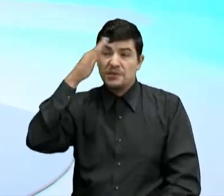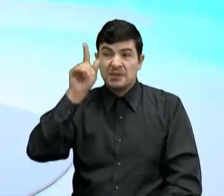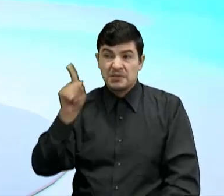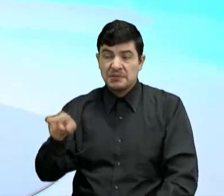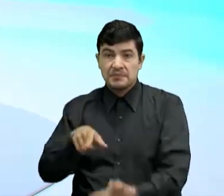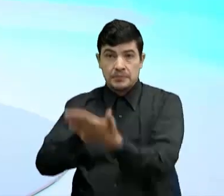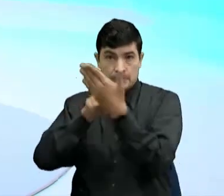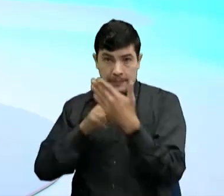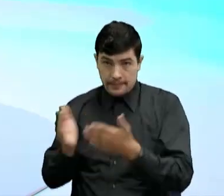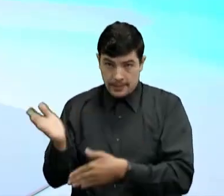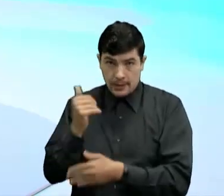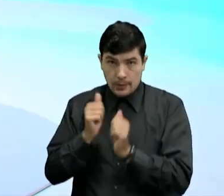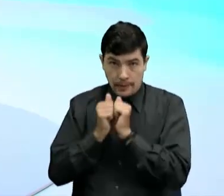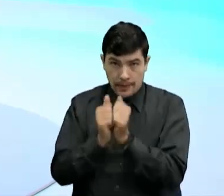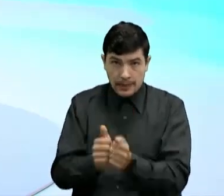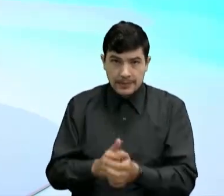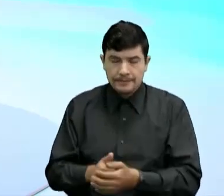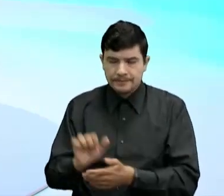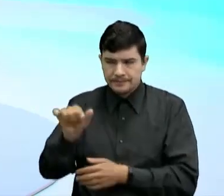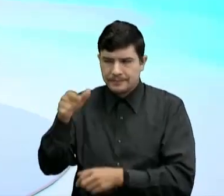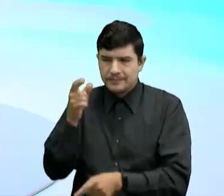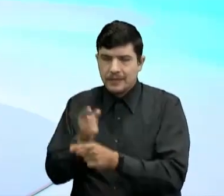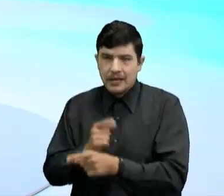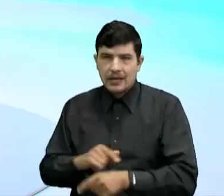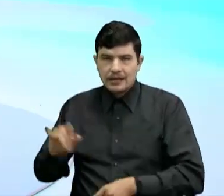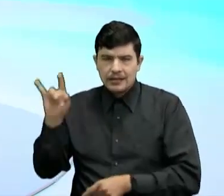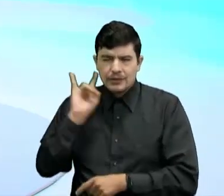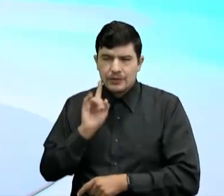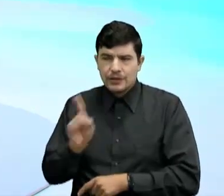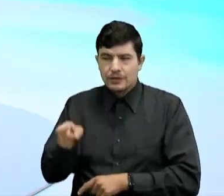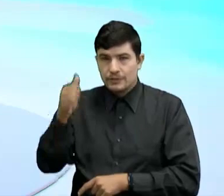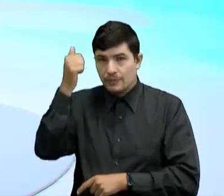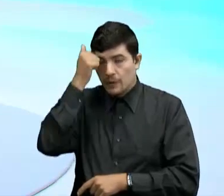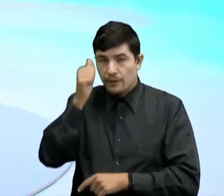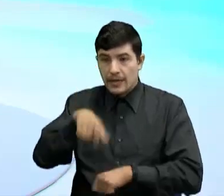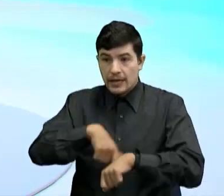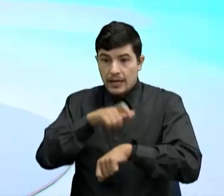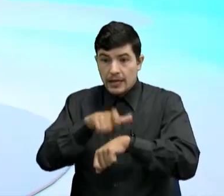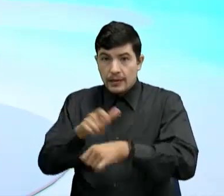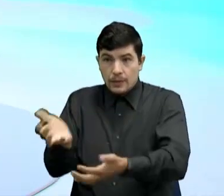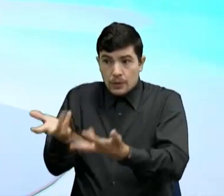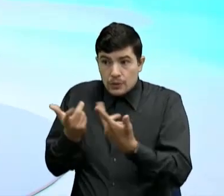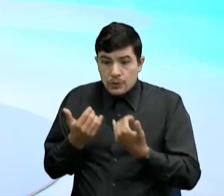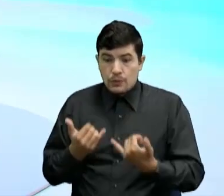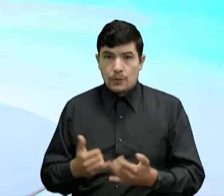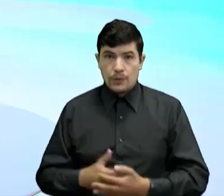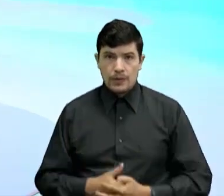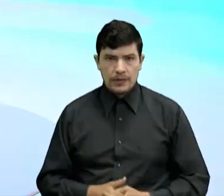a verlos? De una Vamos a verlos Vamos escuchar A ver entonces Qué es lo que Los profes del tiempo Tienen que contarnos hoy